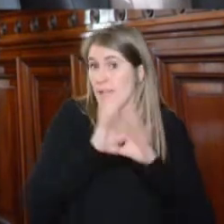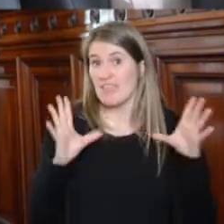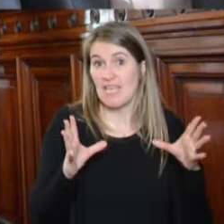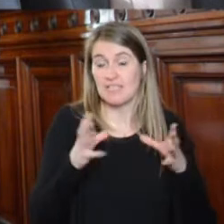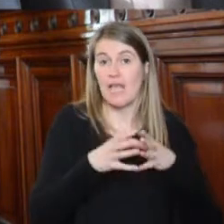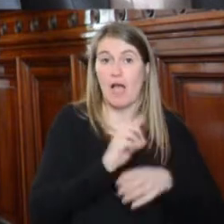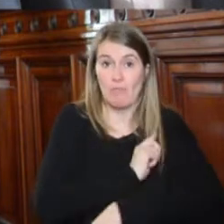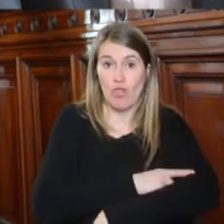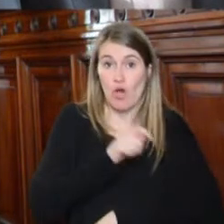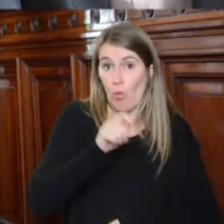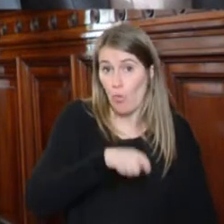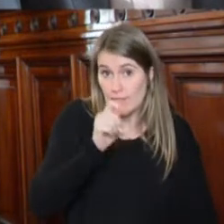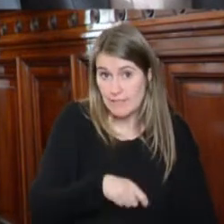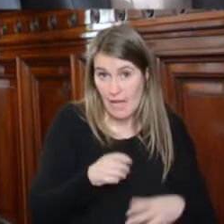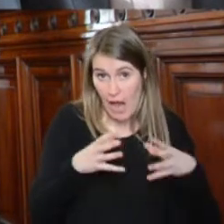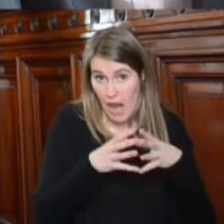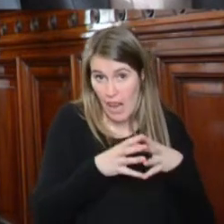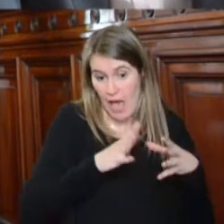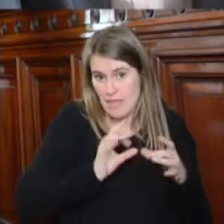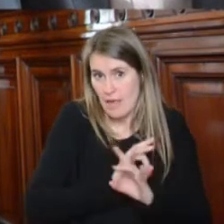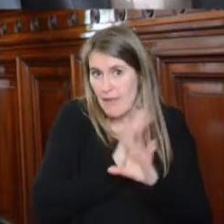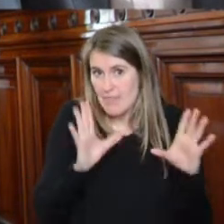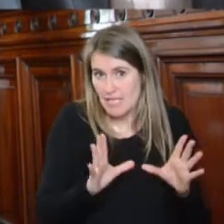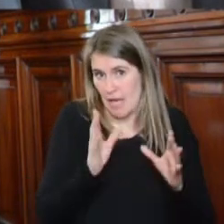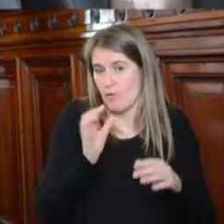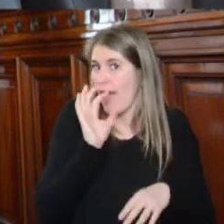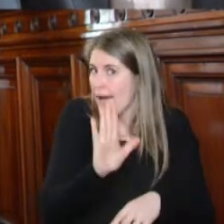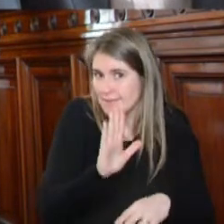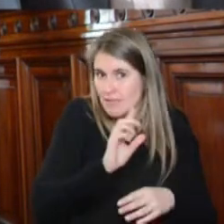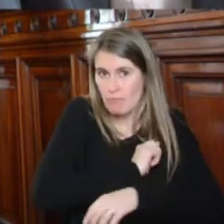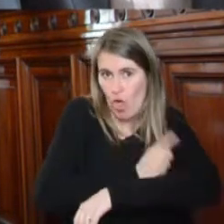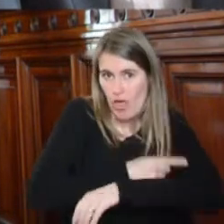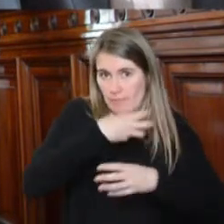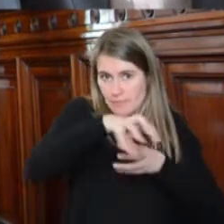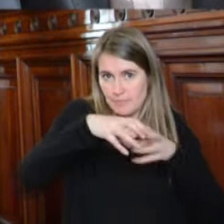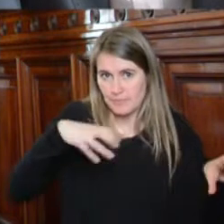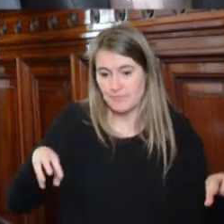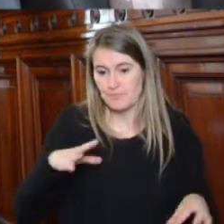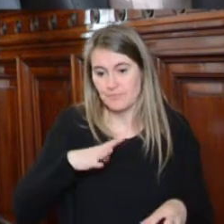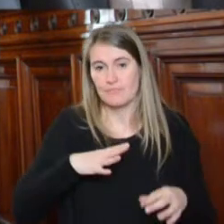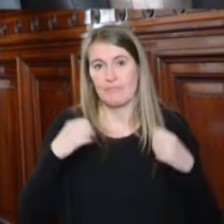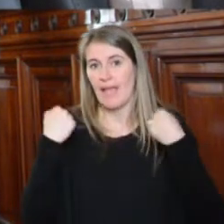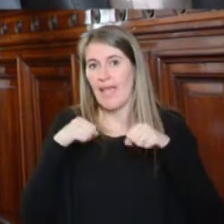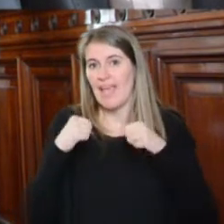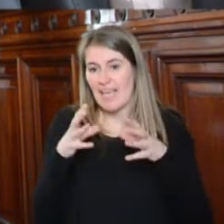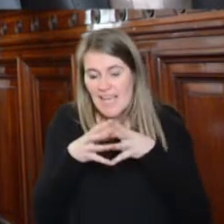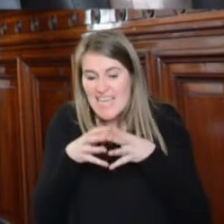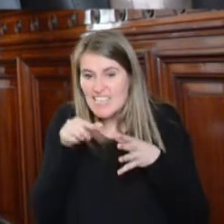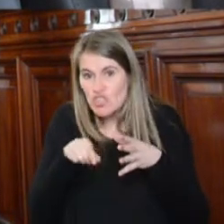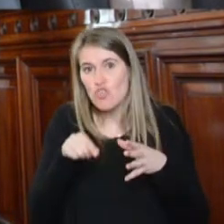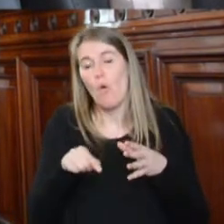Judicial, base fundamental de la división de poderes, y condiciona el ejercicio independiente de la magistratura,